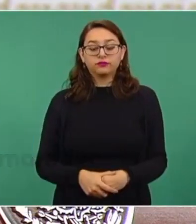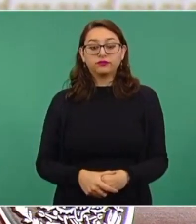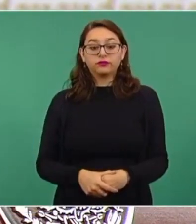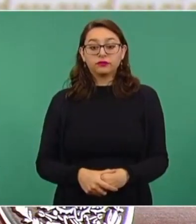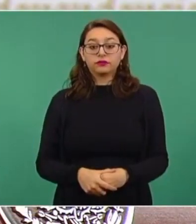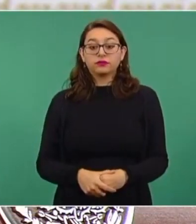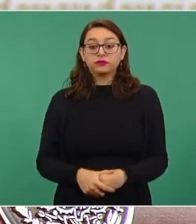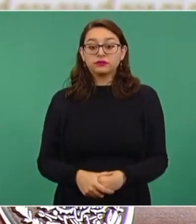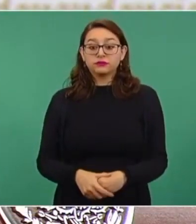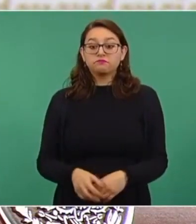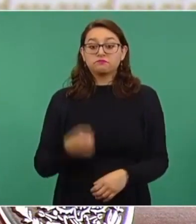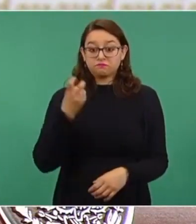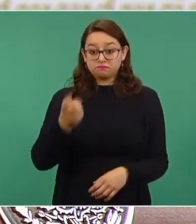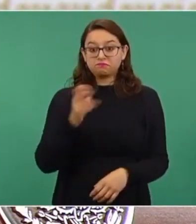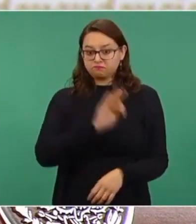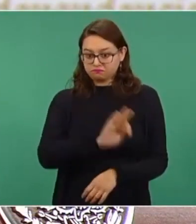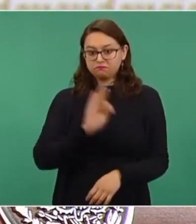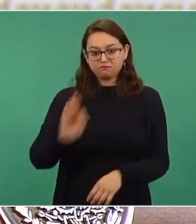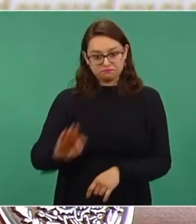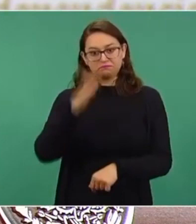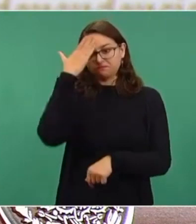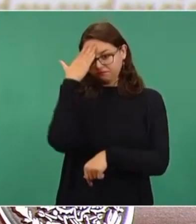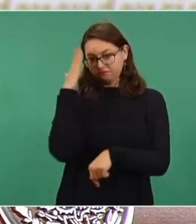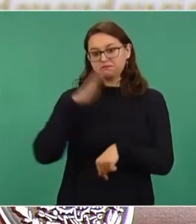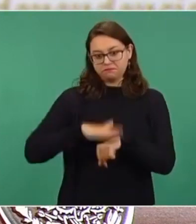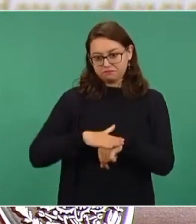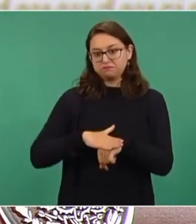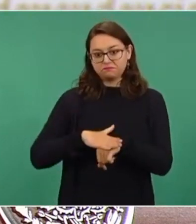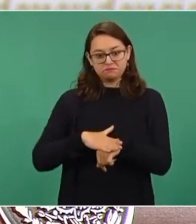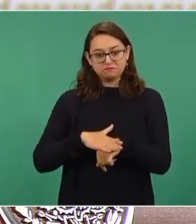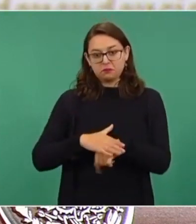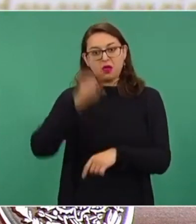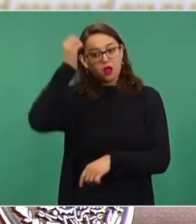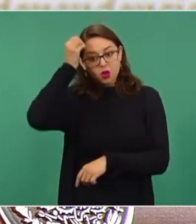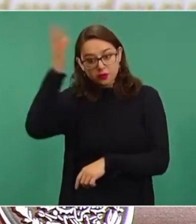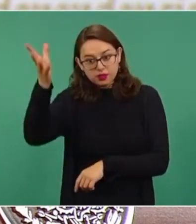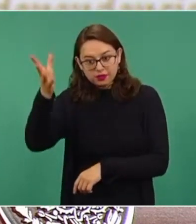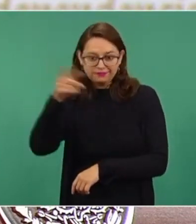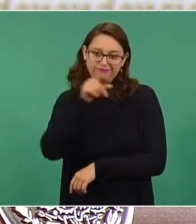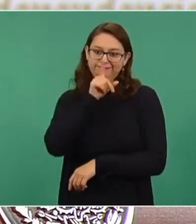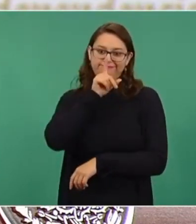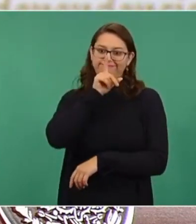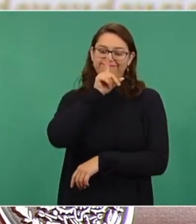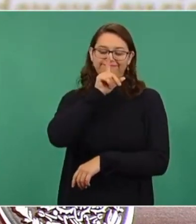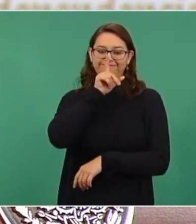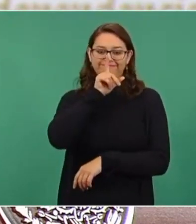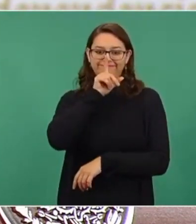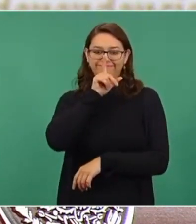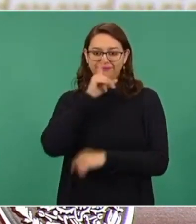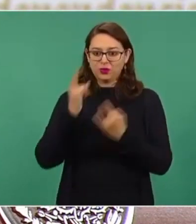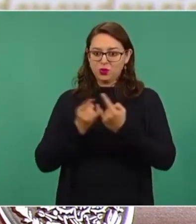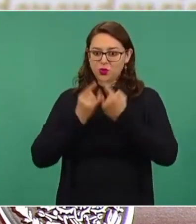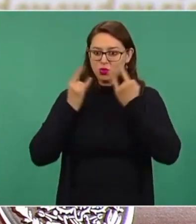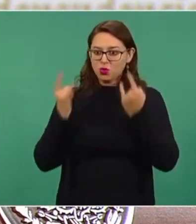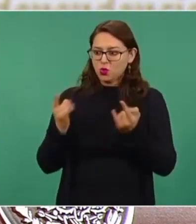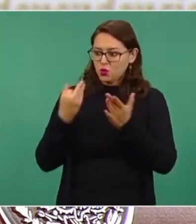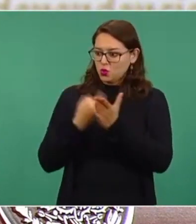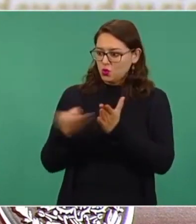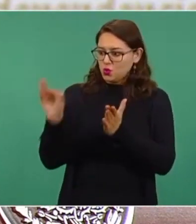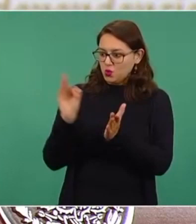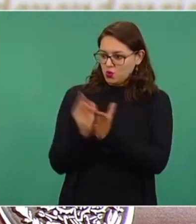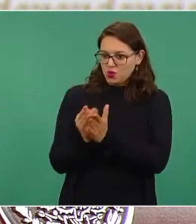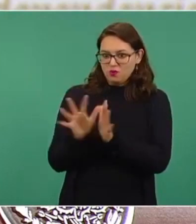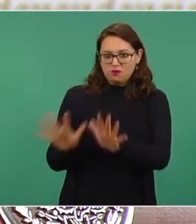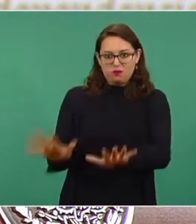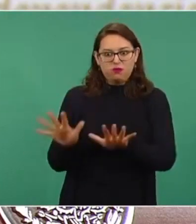a nosotros no se nos olvidan esas gestas históricas de nuestro